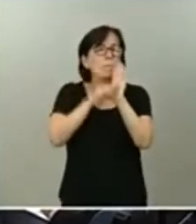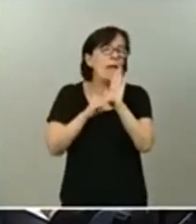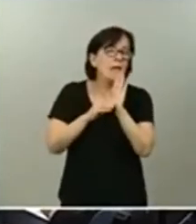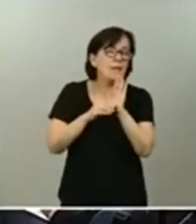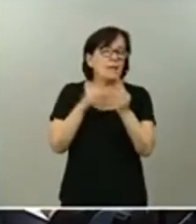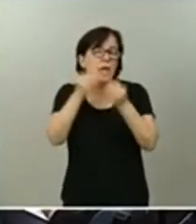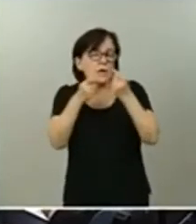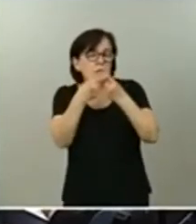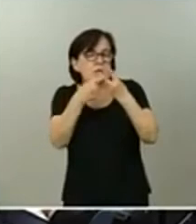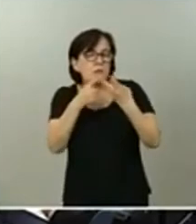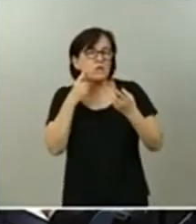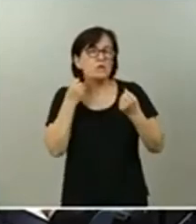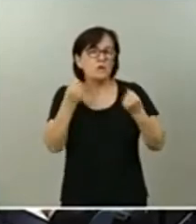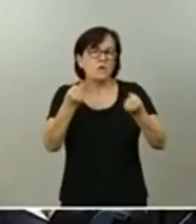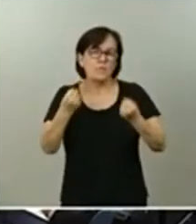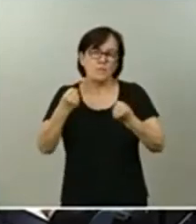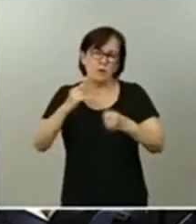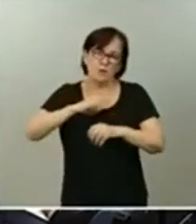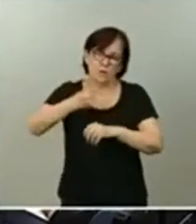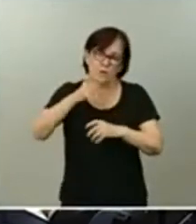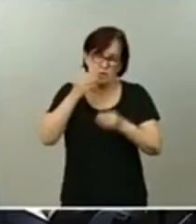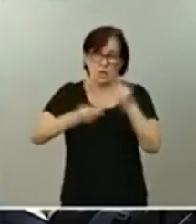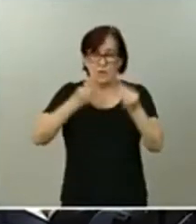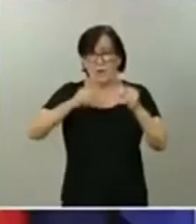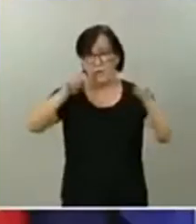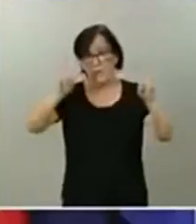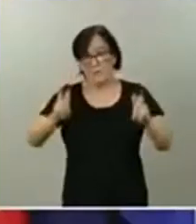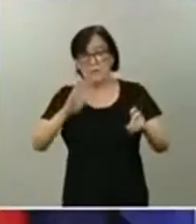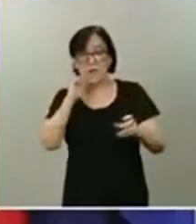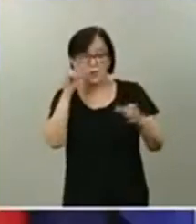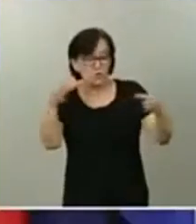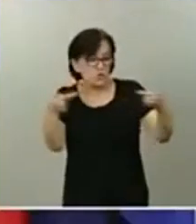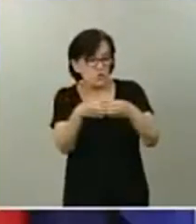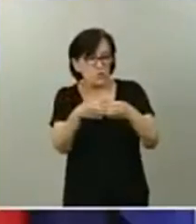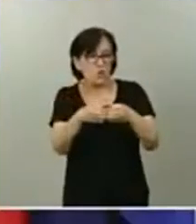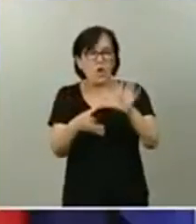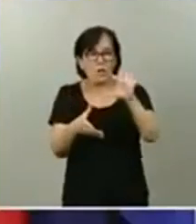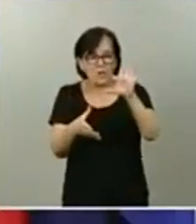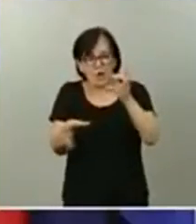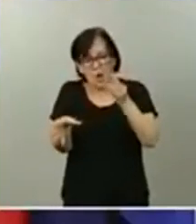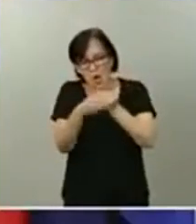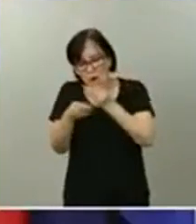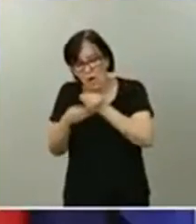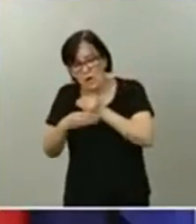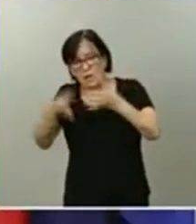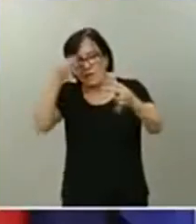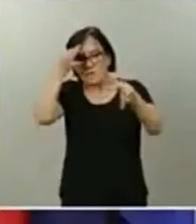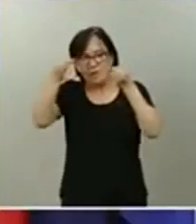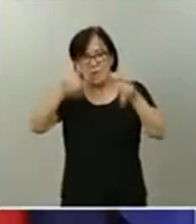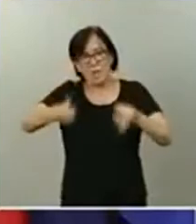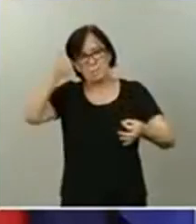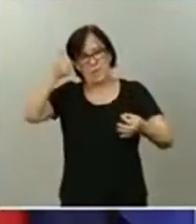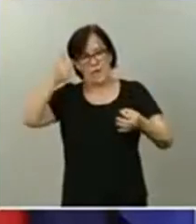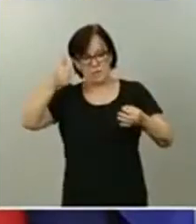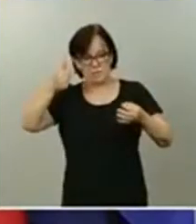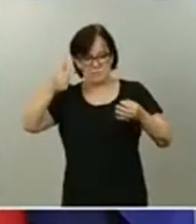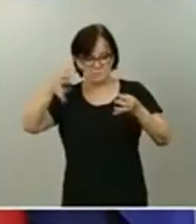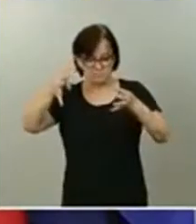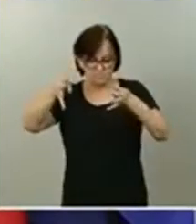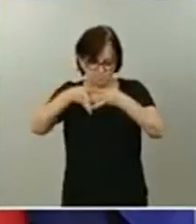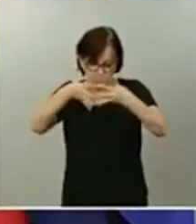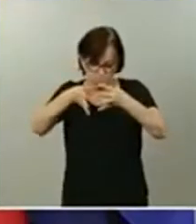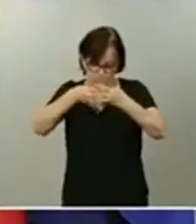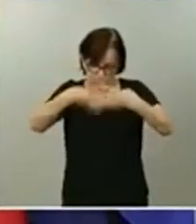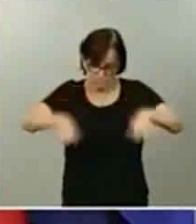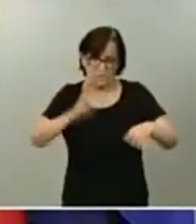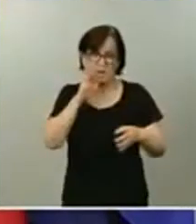refuerzos que hemos tenido en este capítulo. Hay un conjunto de cinco anexos donde se detalla en una forma mucho más esquemática de todos estos asuntos que les